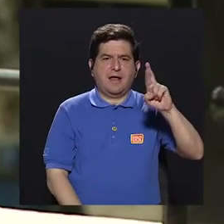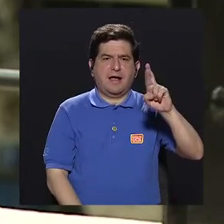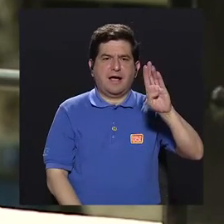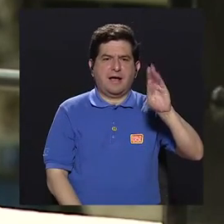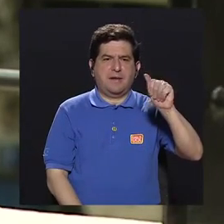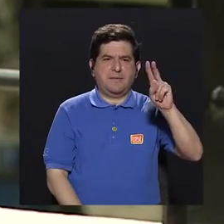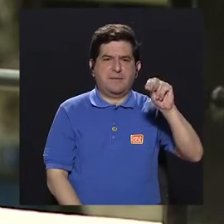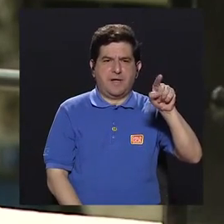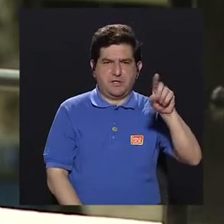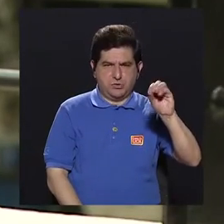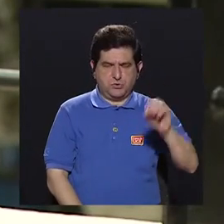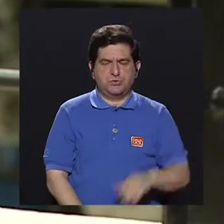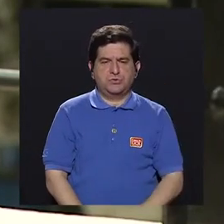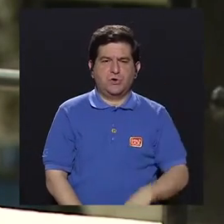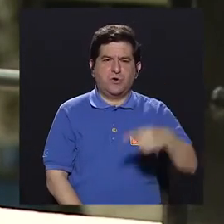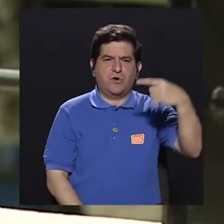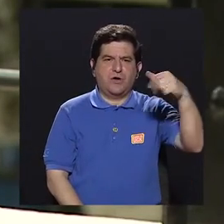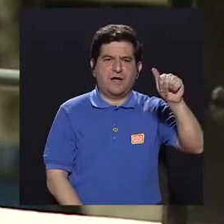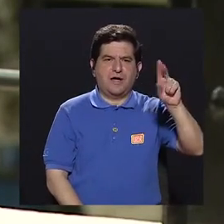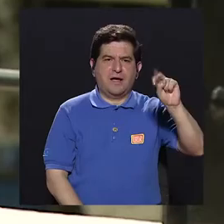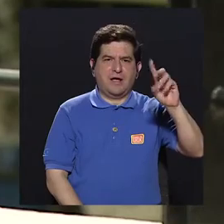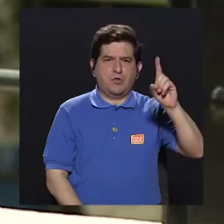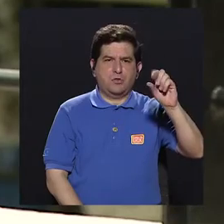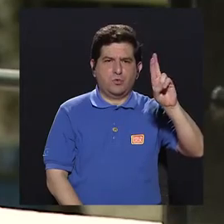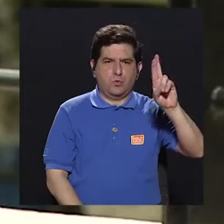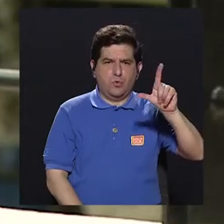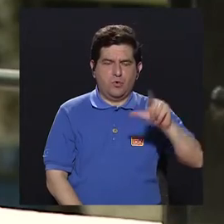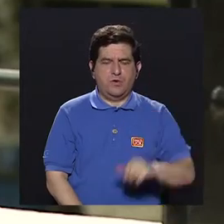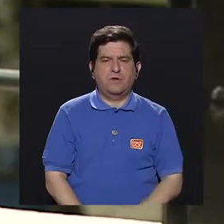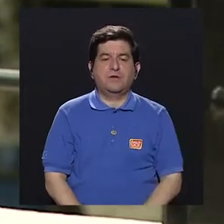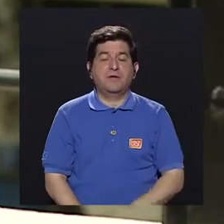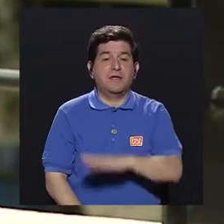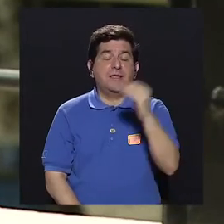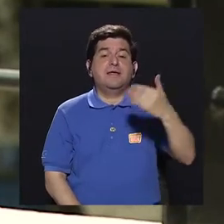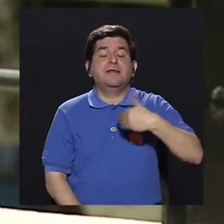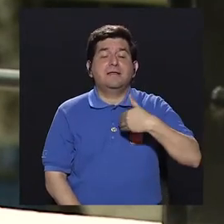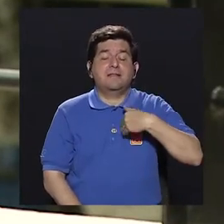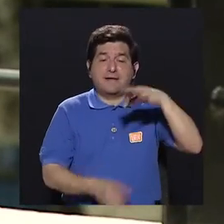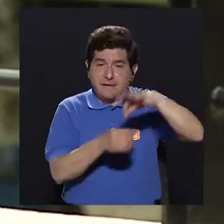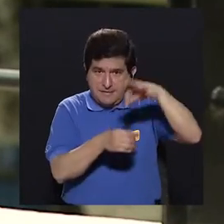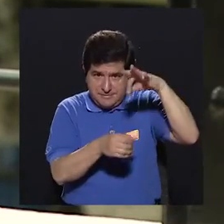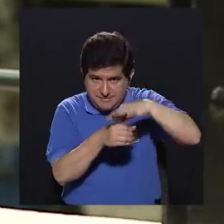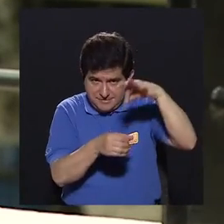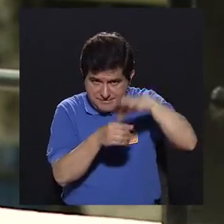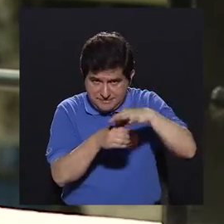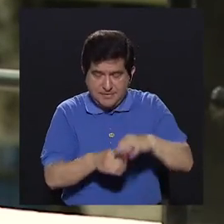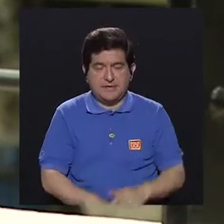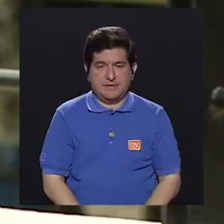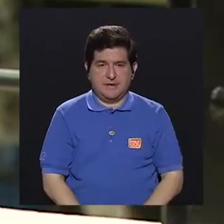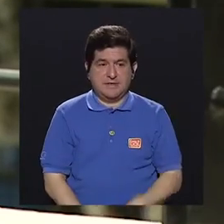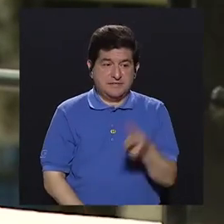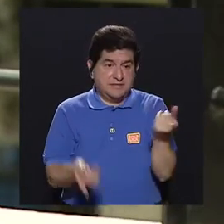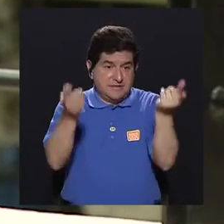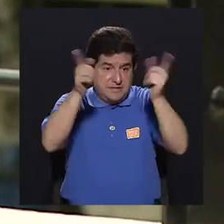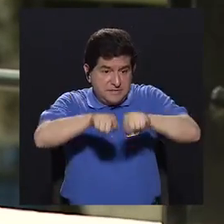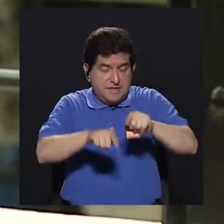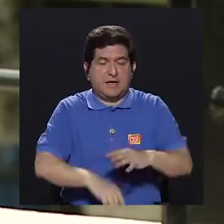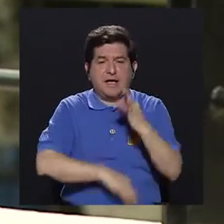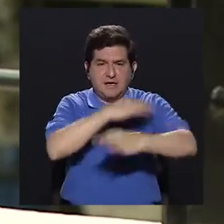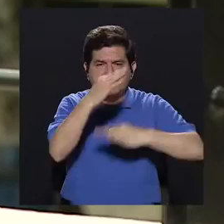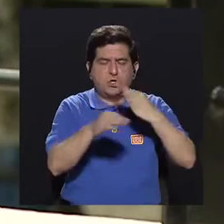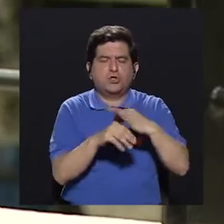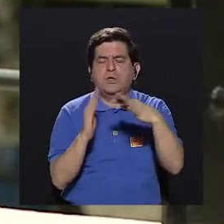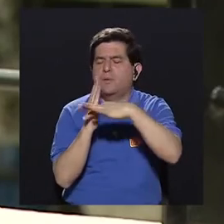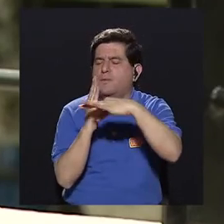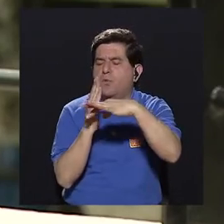las arvejas, ¿verdad? Y también tenemos semillas que nos brindan tipos de